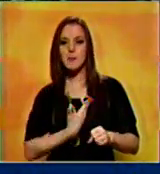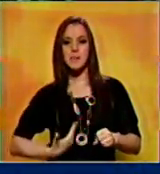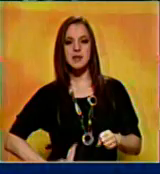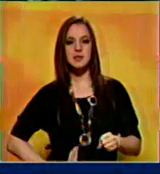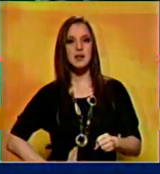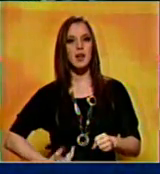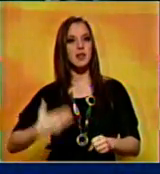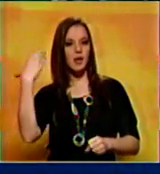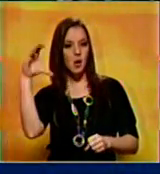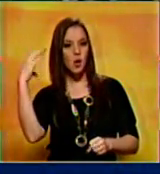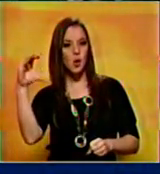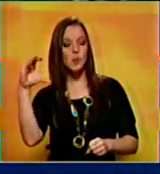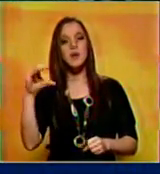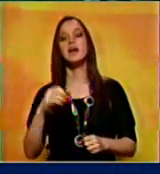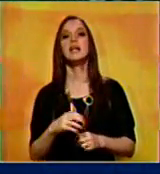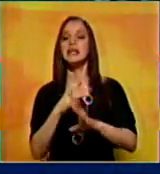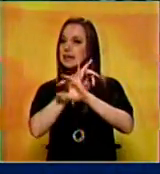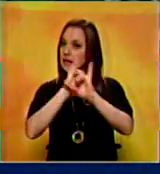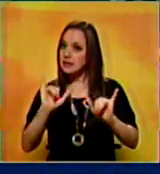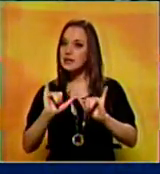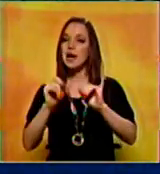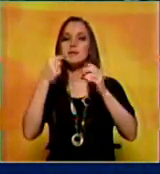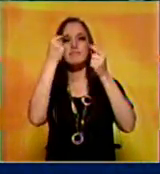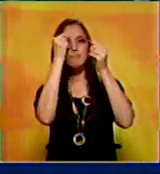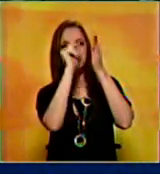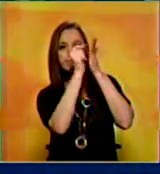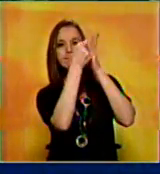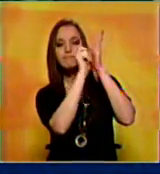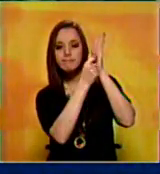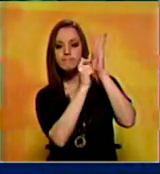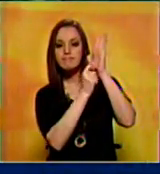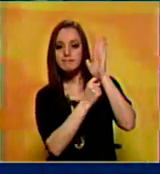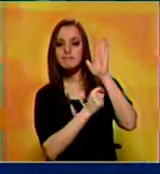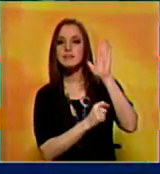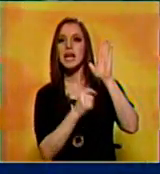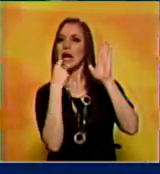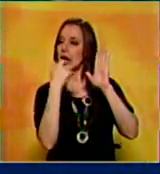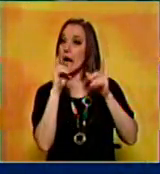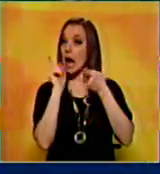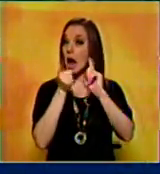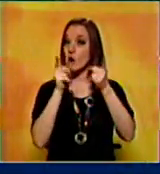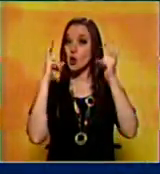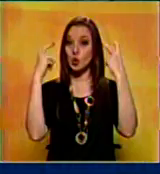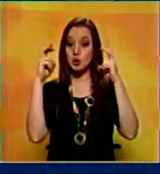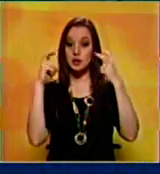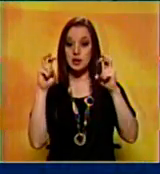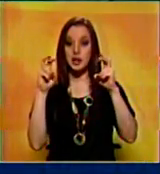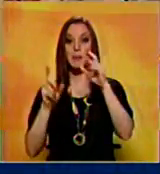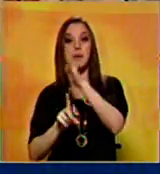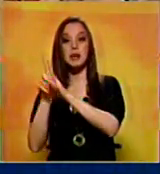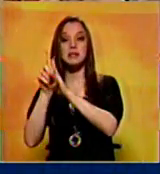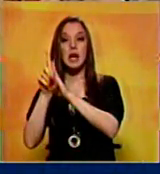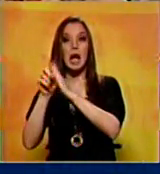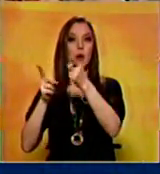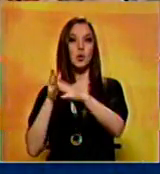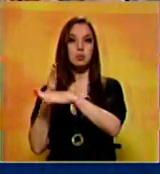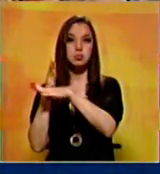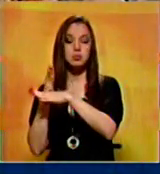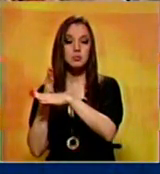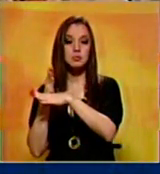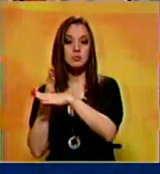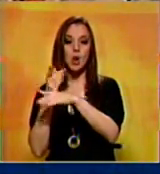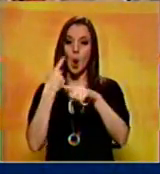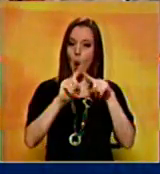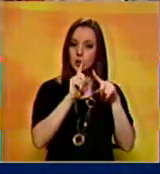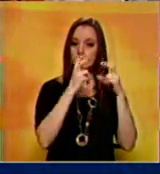que se ha ido delineando y algunos temas avanzan de pronto se paran y